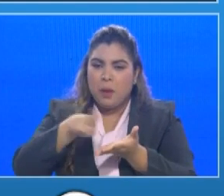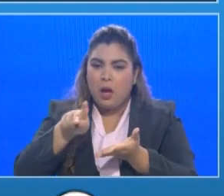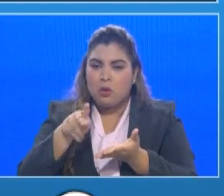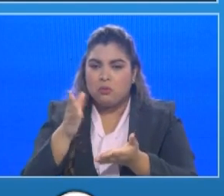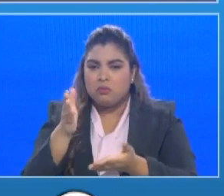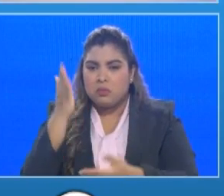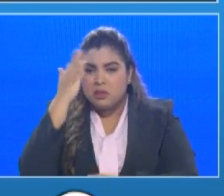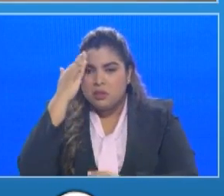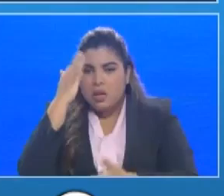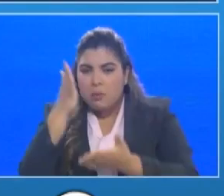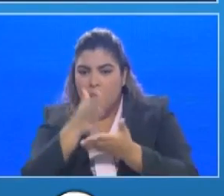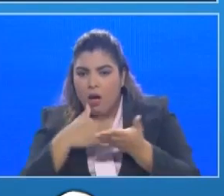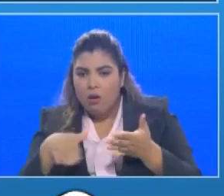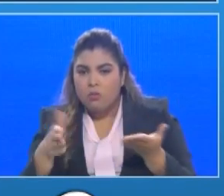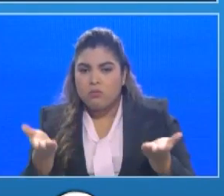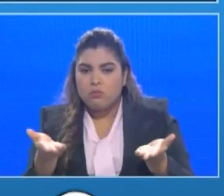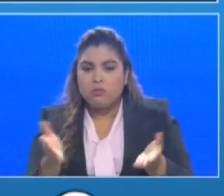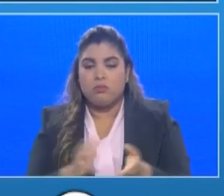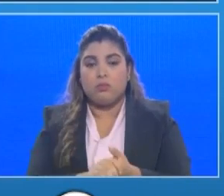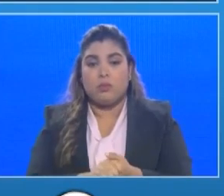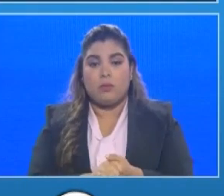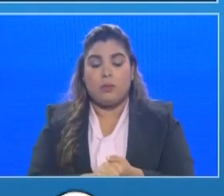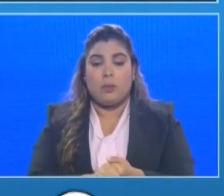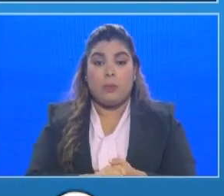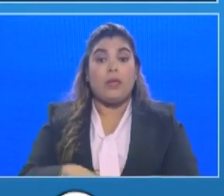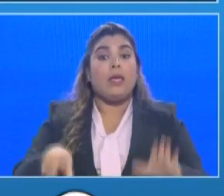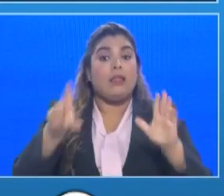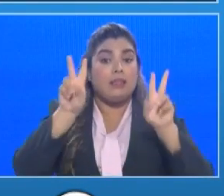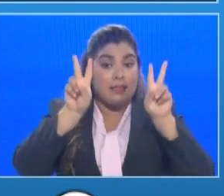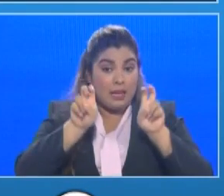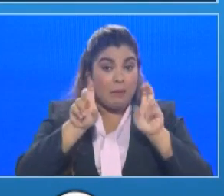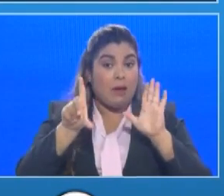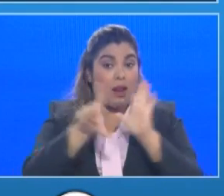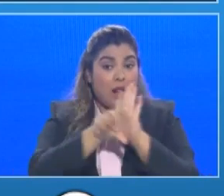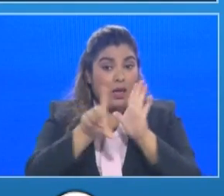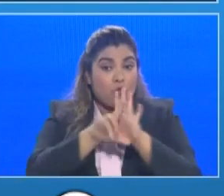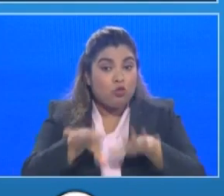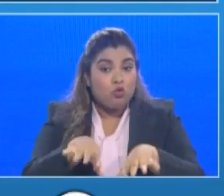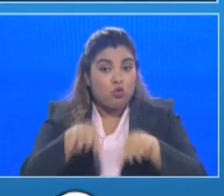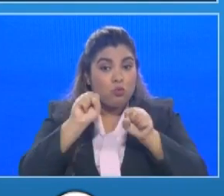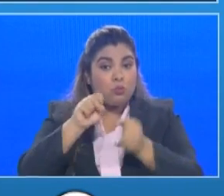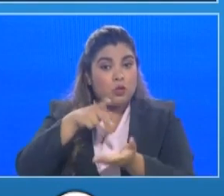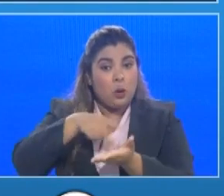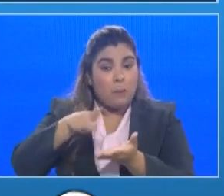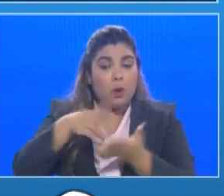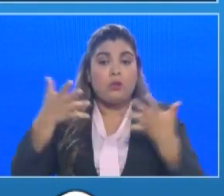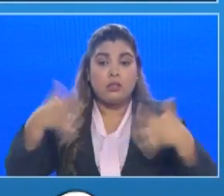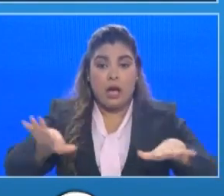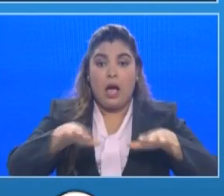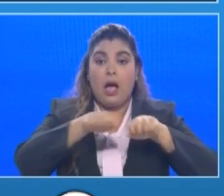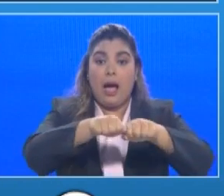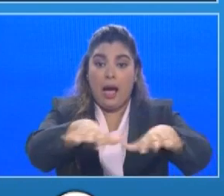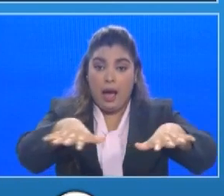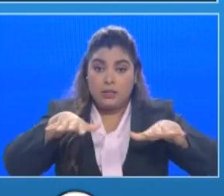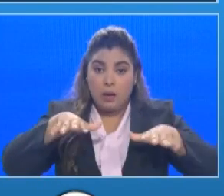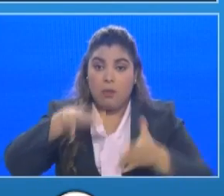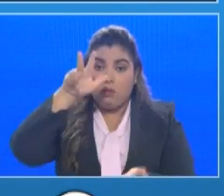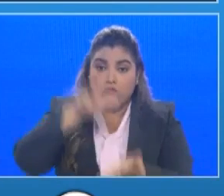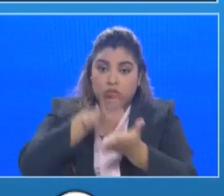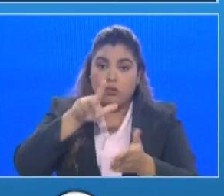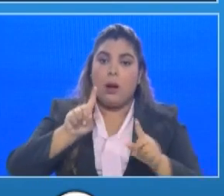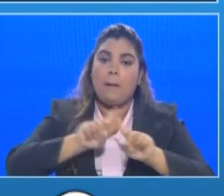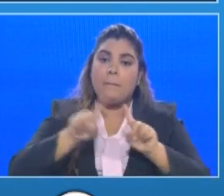el tema de la ley de moratoria es un tema que ha sido aprobado como ustedes saben en la asamblea y ese es un tema que